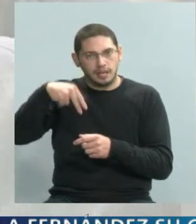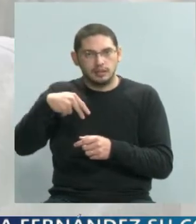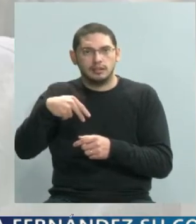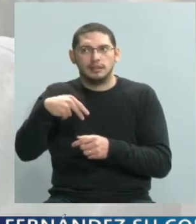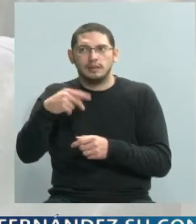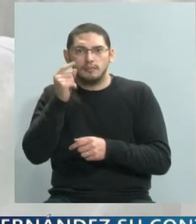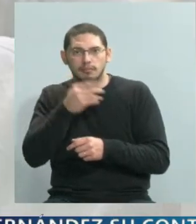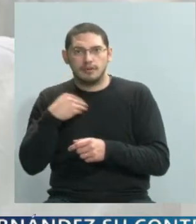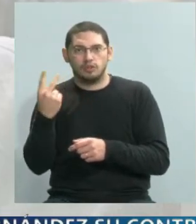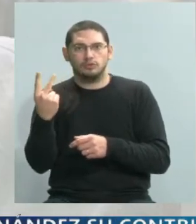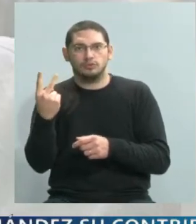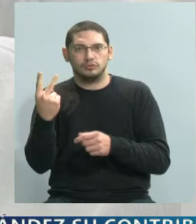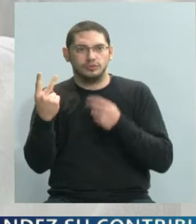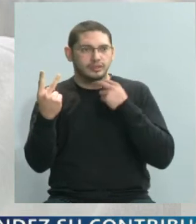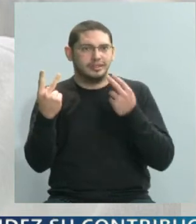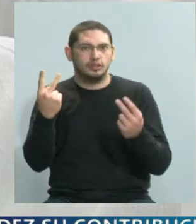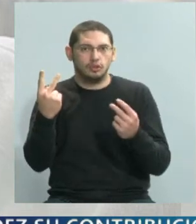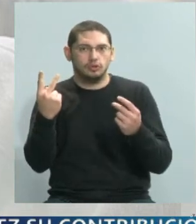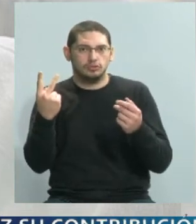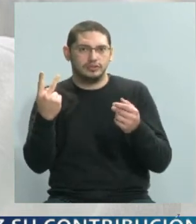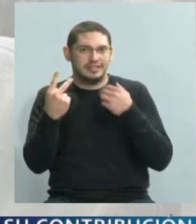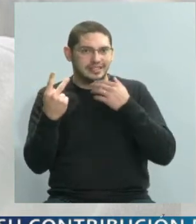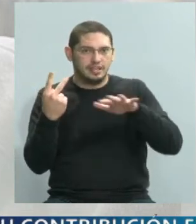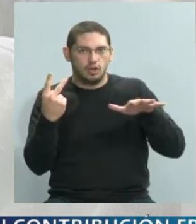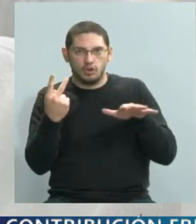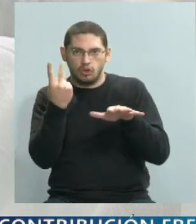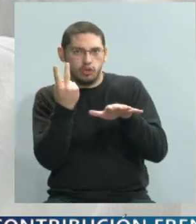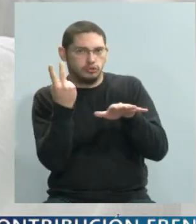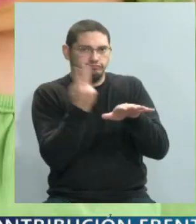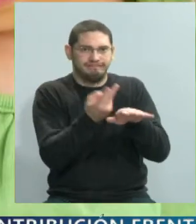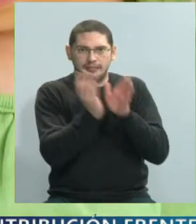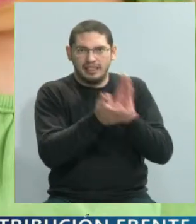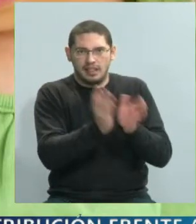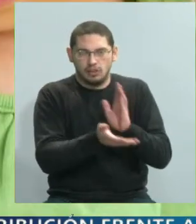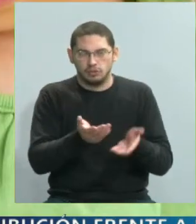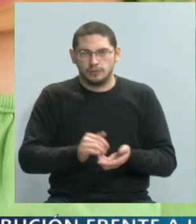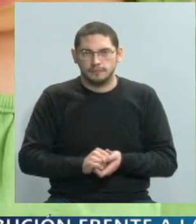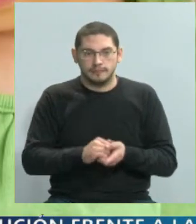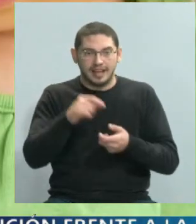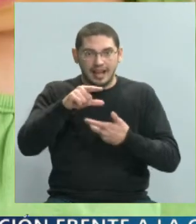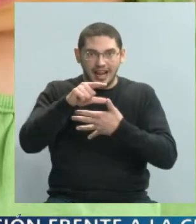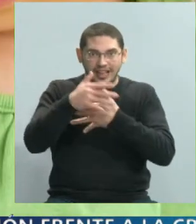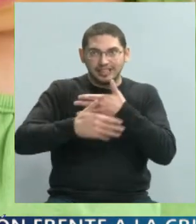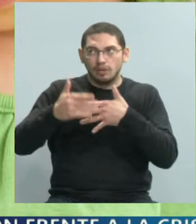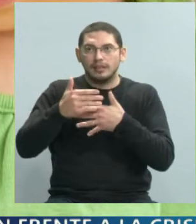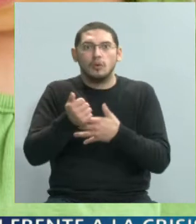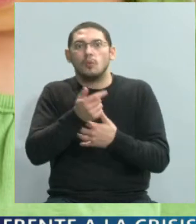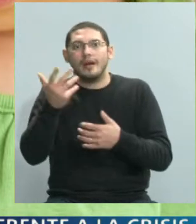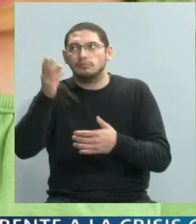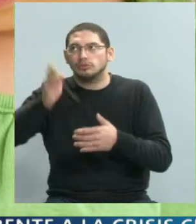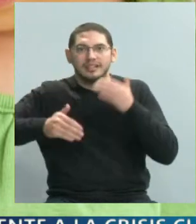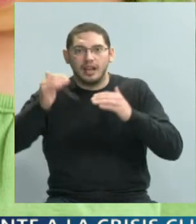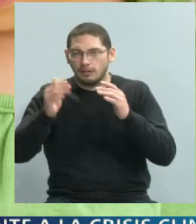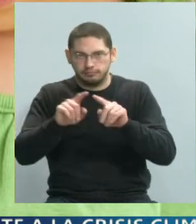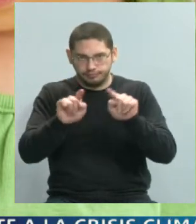son ambos padres. Ah, claro. Qué terrible esa situación. En Latinoamérica no desconozco los porcentajes.